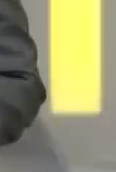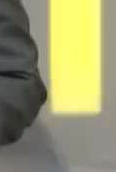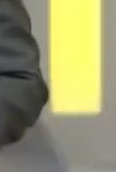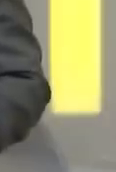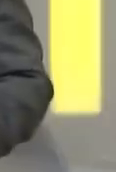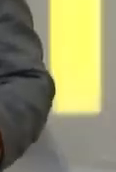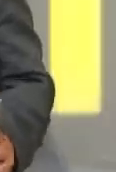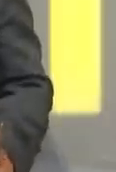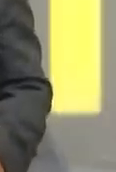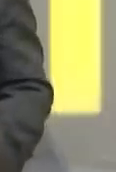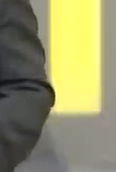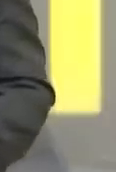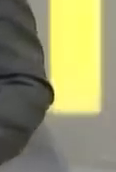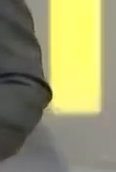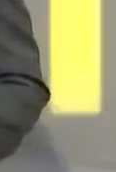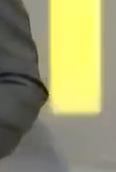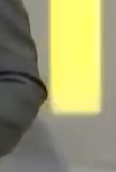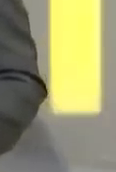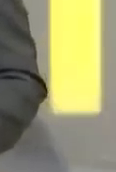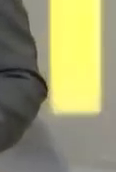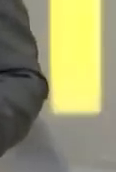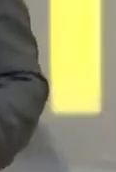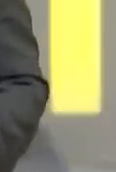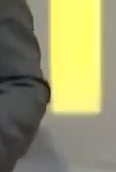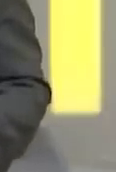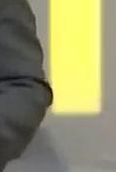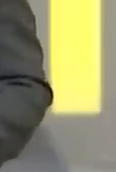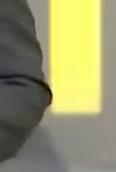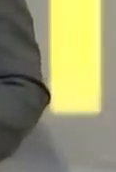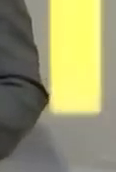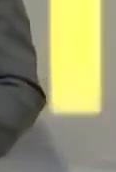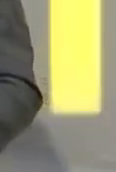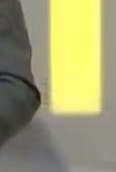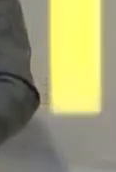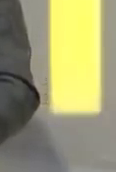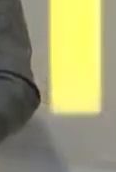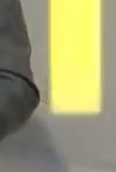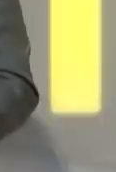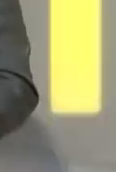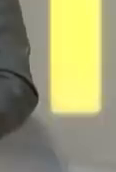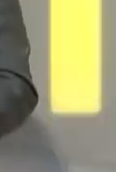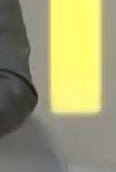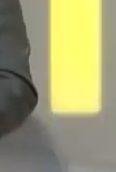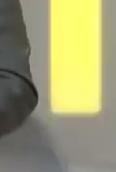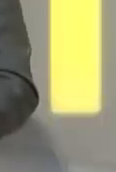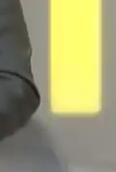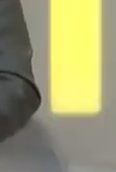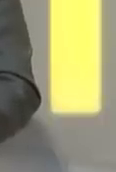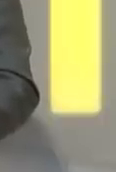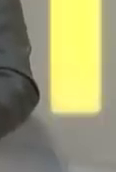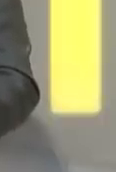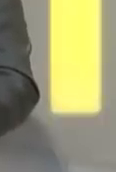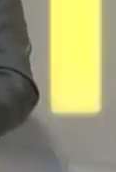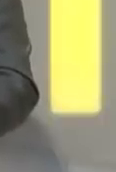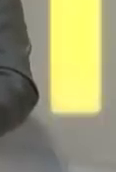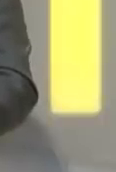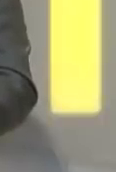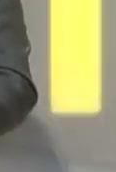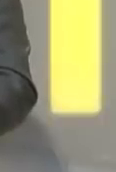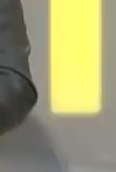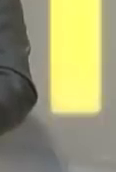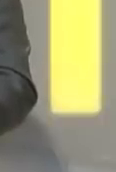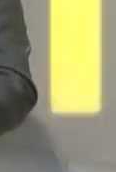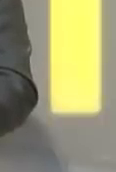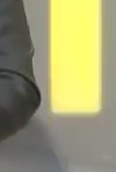incluyendo tanto al sector productivo nacional privado como al público y designó a la